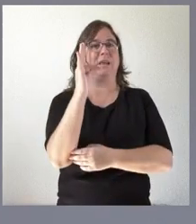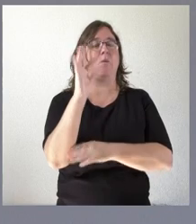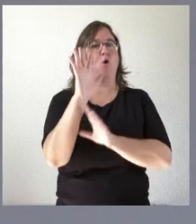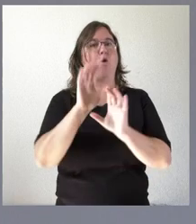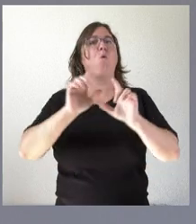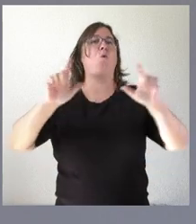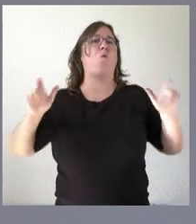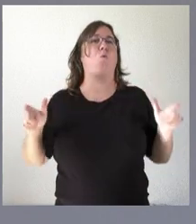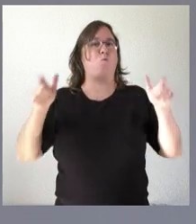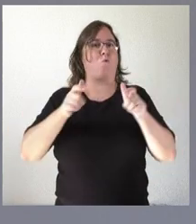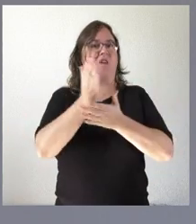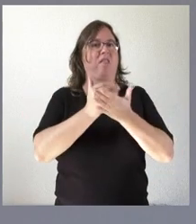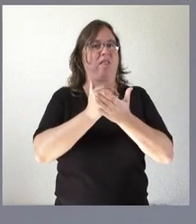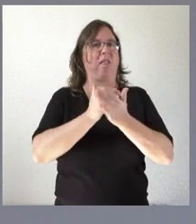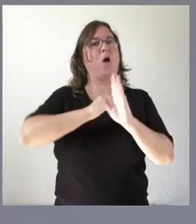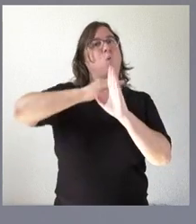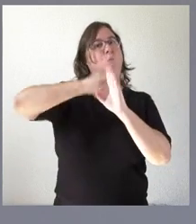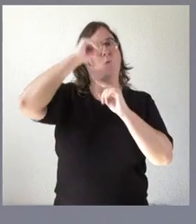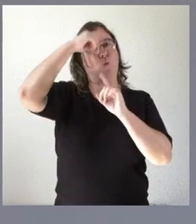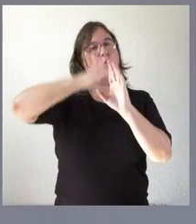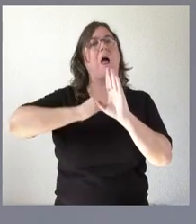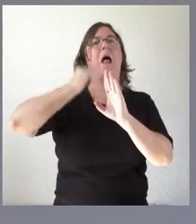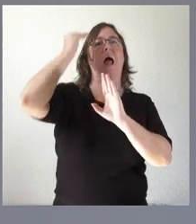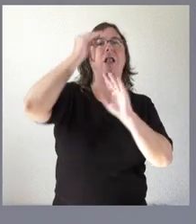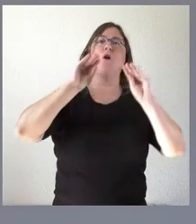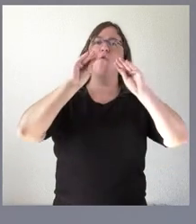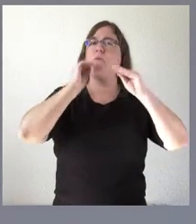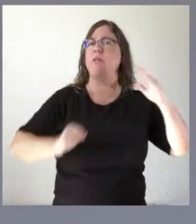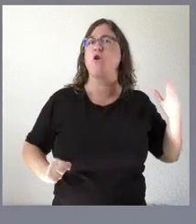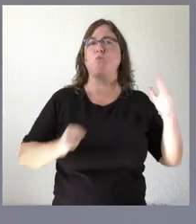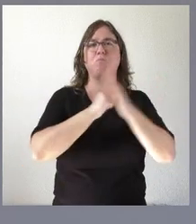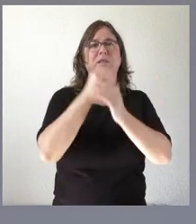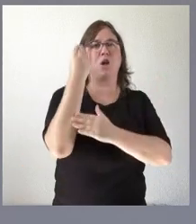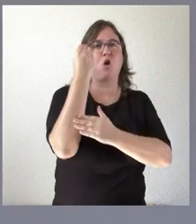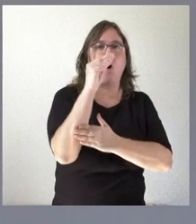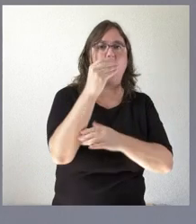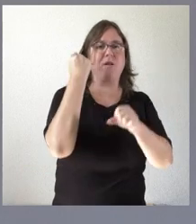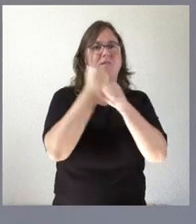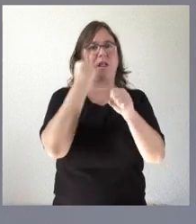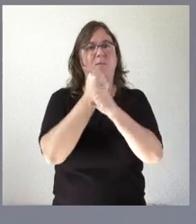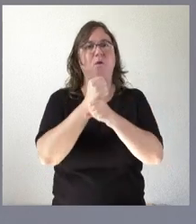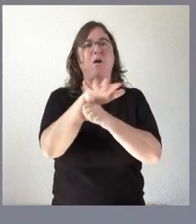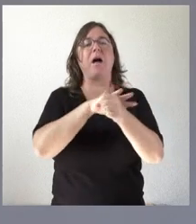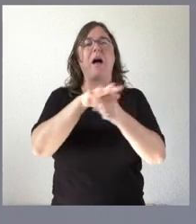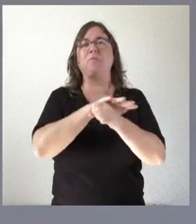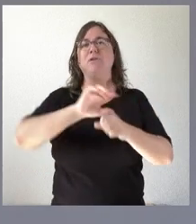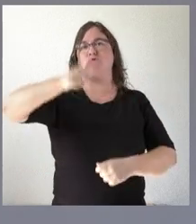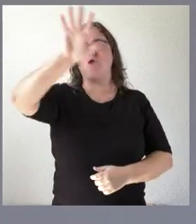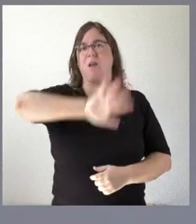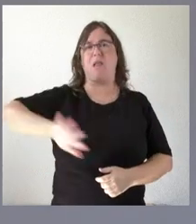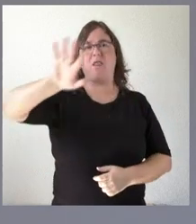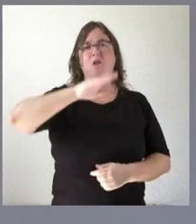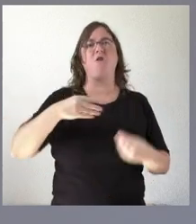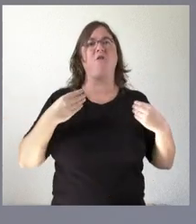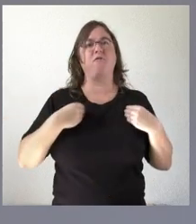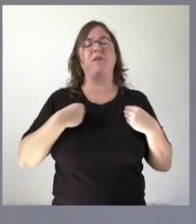que tiene un nivel cultural muy alto con la máxima formación de sus jóvenes y de sus trabajadores dentro del contexto nacional con el mayor nivel de